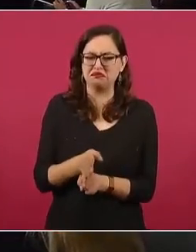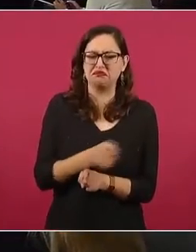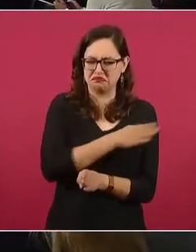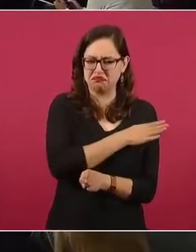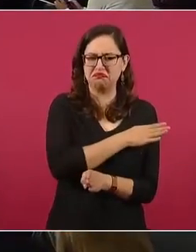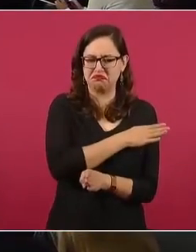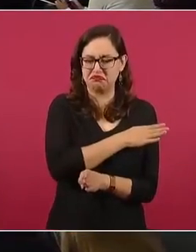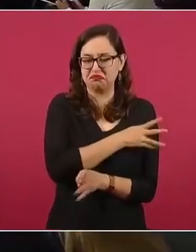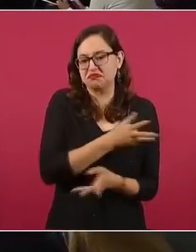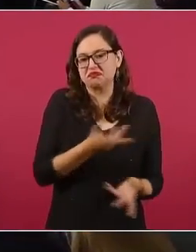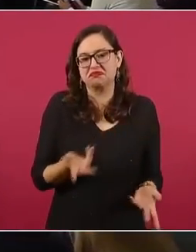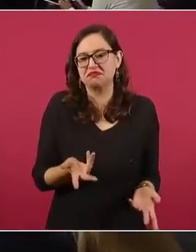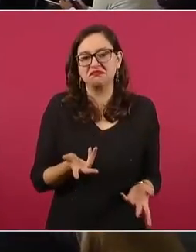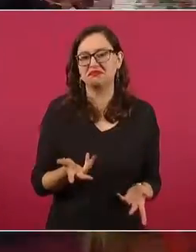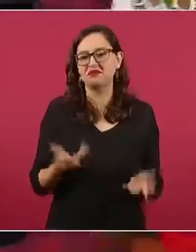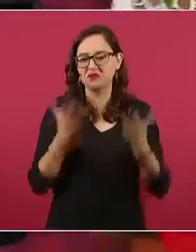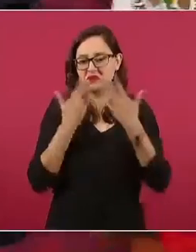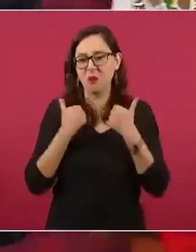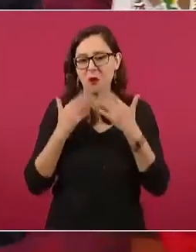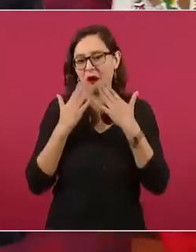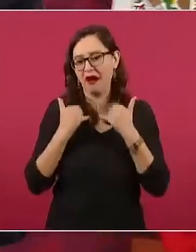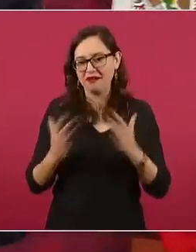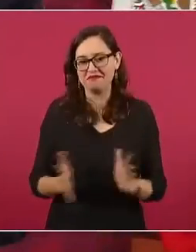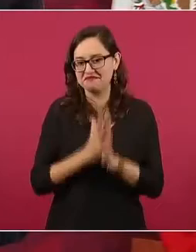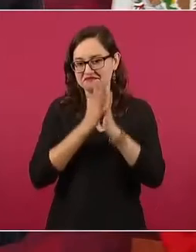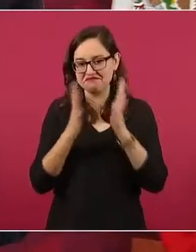ni siquiera había democracia,